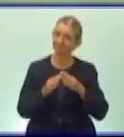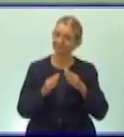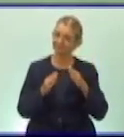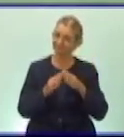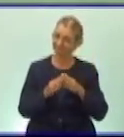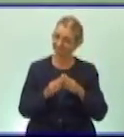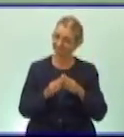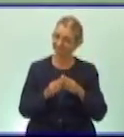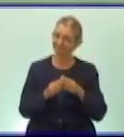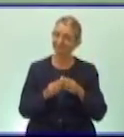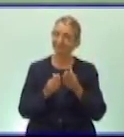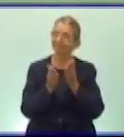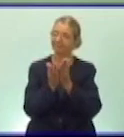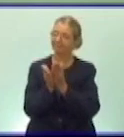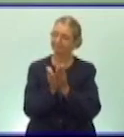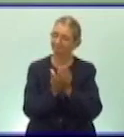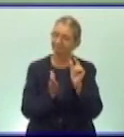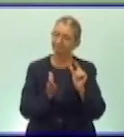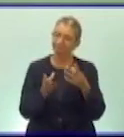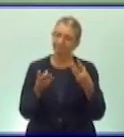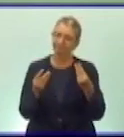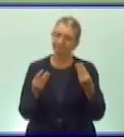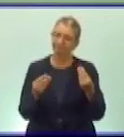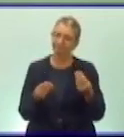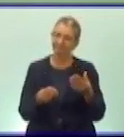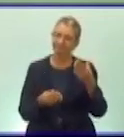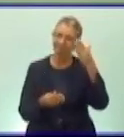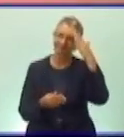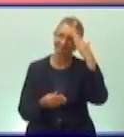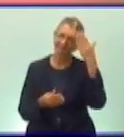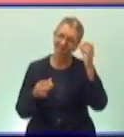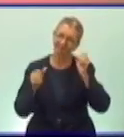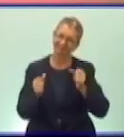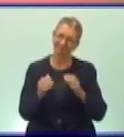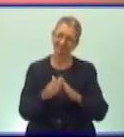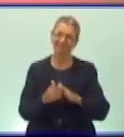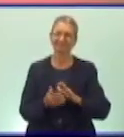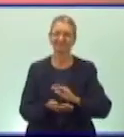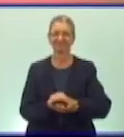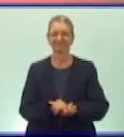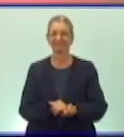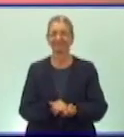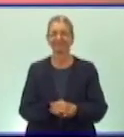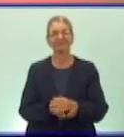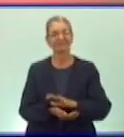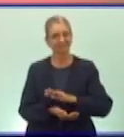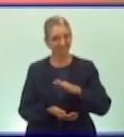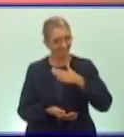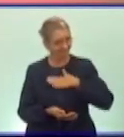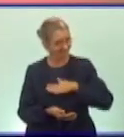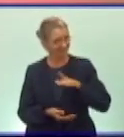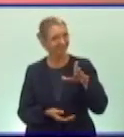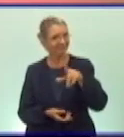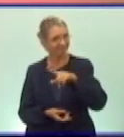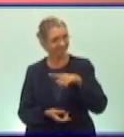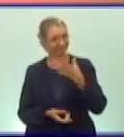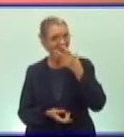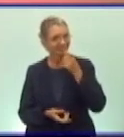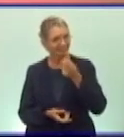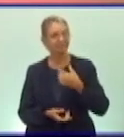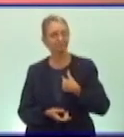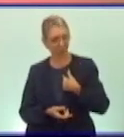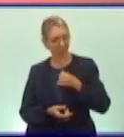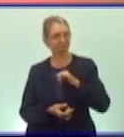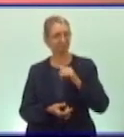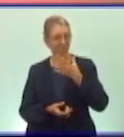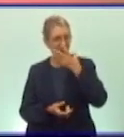estudien mucho quédense en casa espero les haya gustado el video